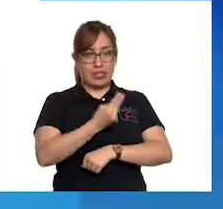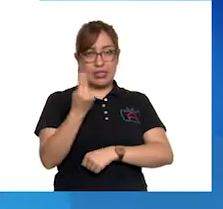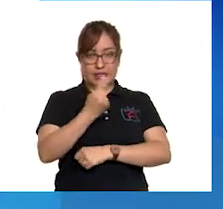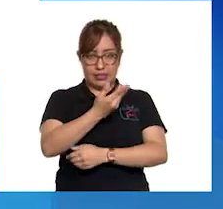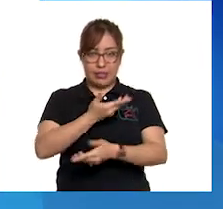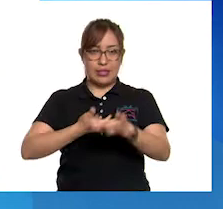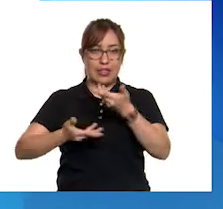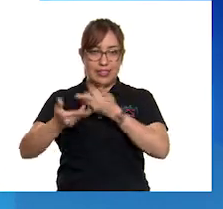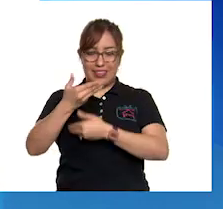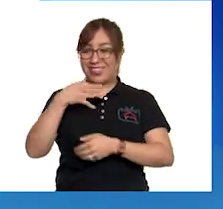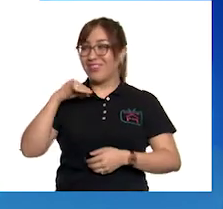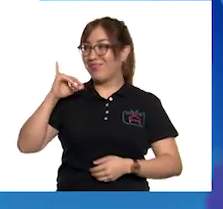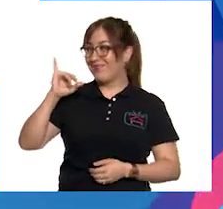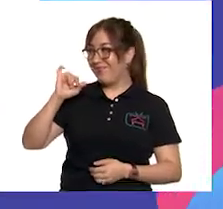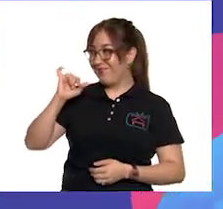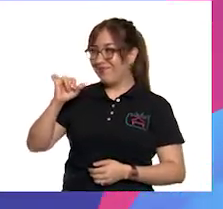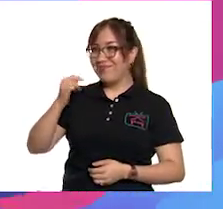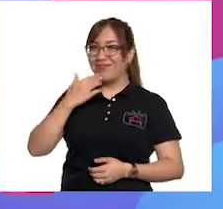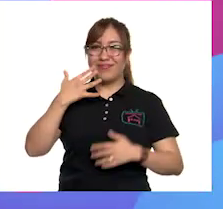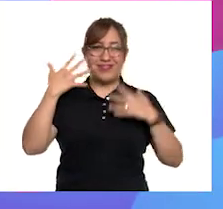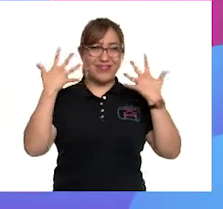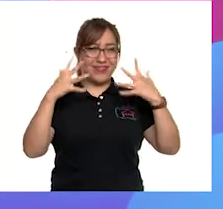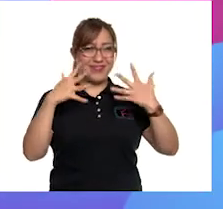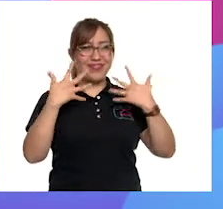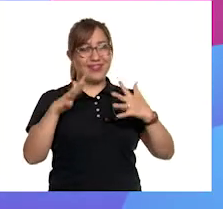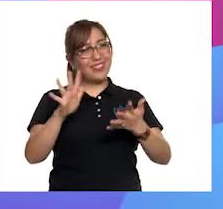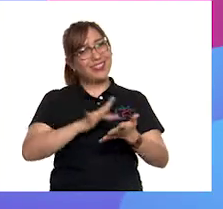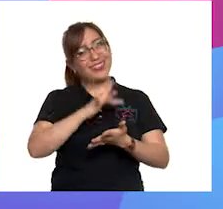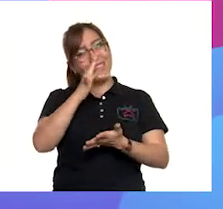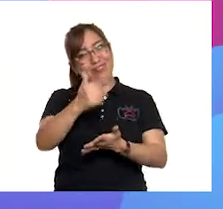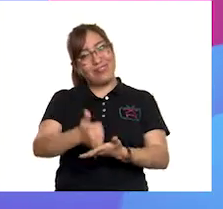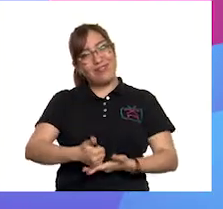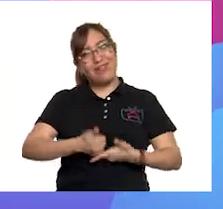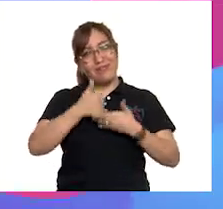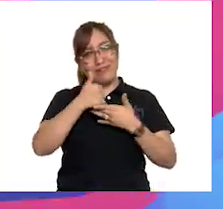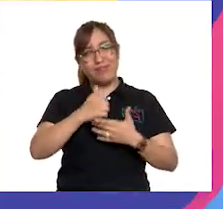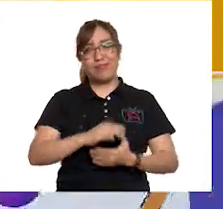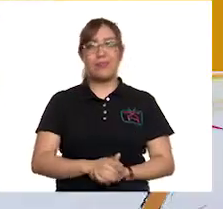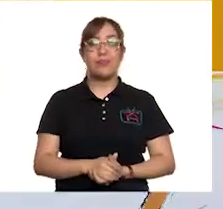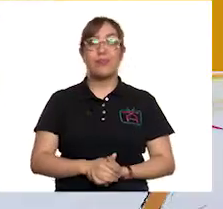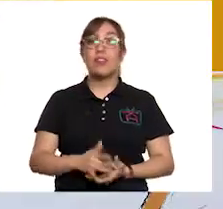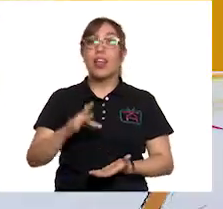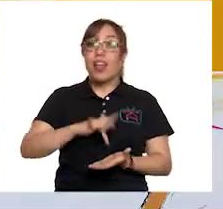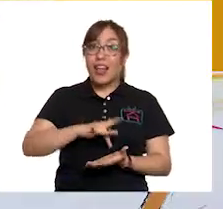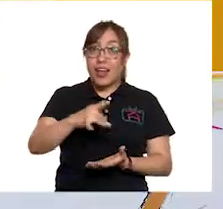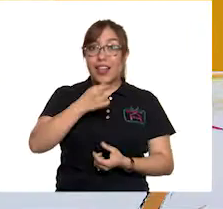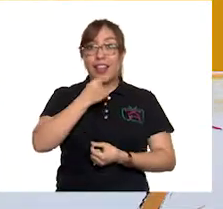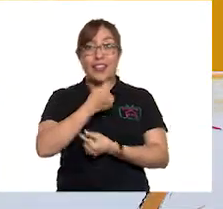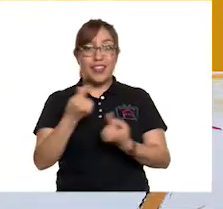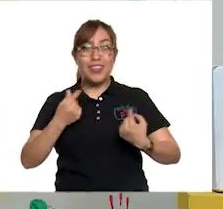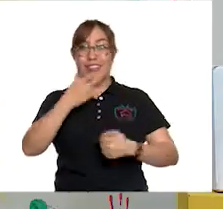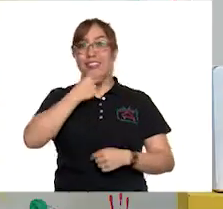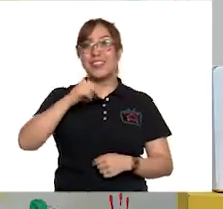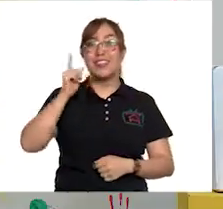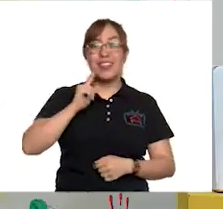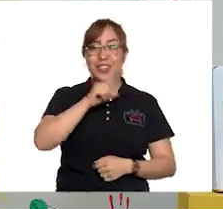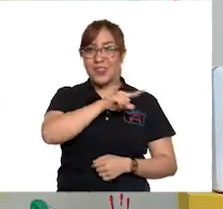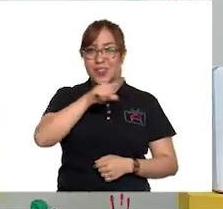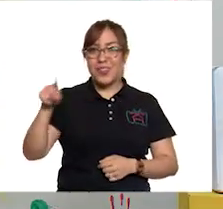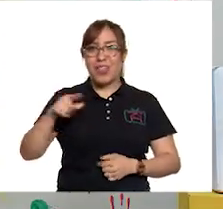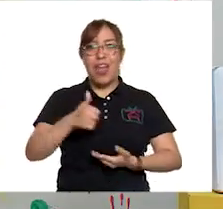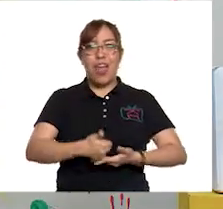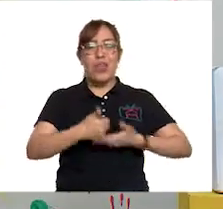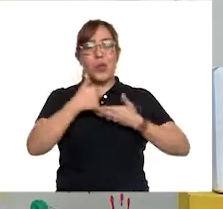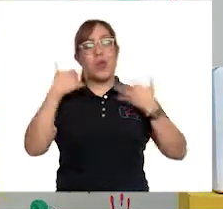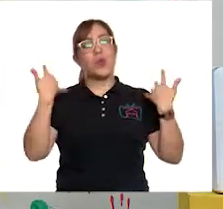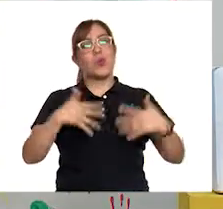Sí, listo. Sí, me ayudaron ellas y ellos. Gracias, niñas y niños allá en casa. Su ayuda fue muy